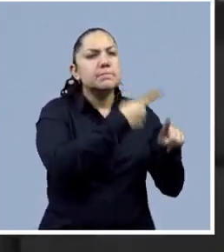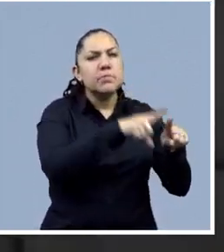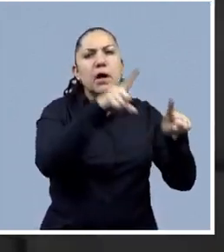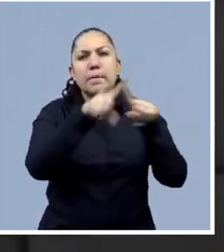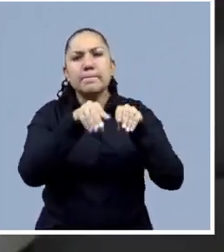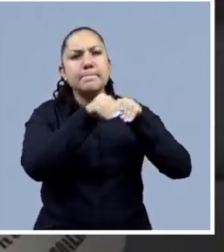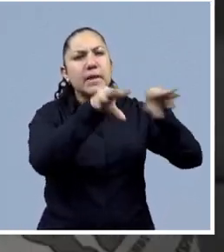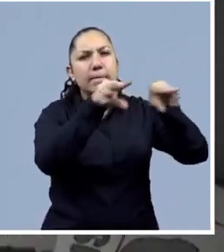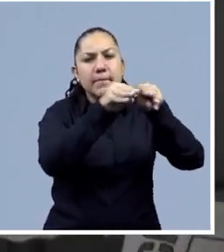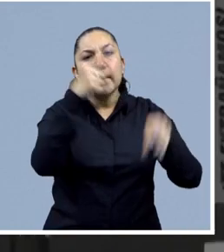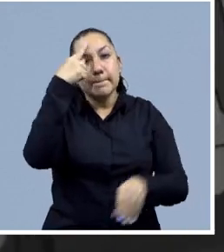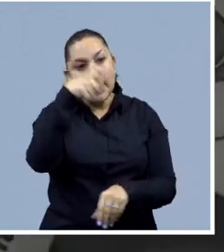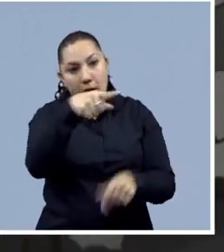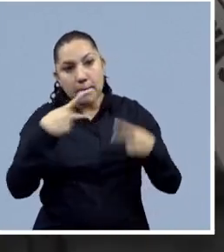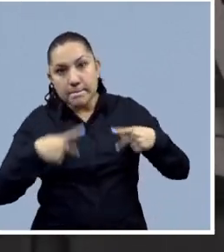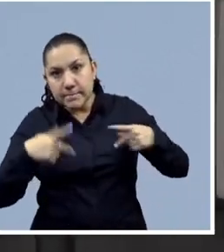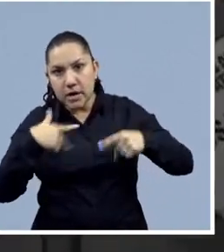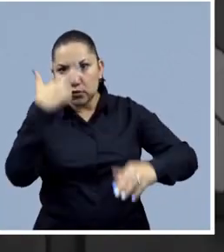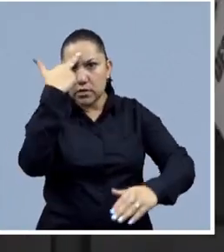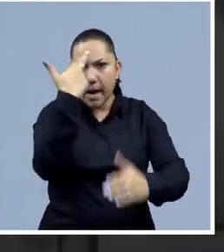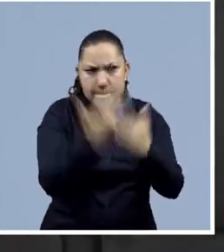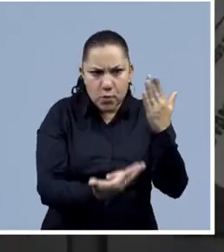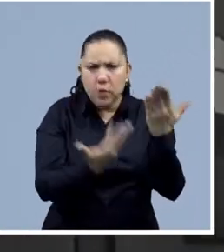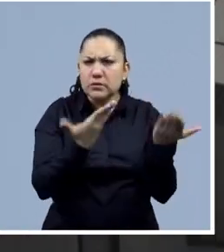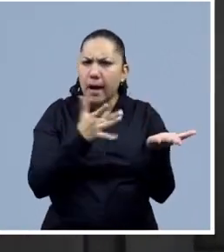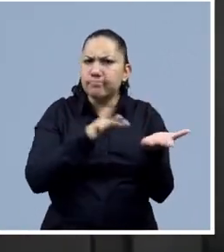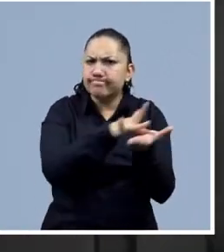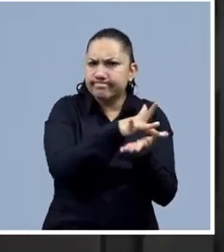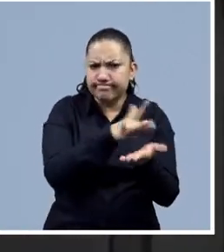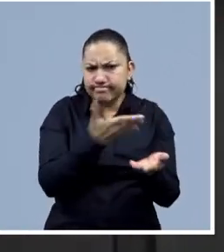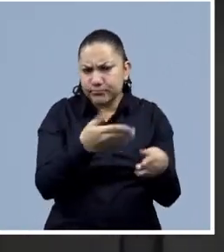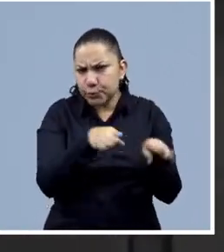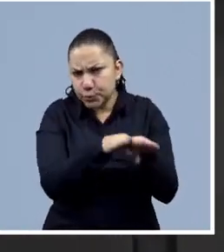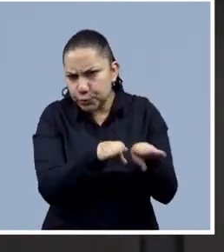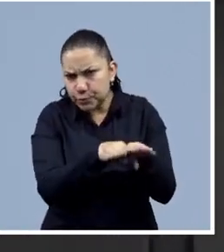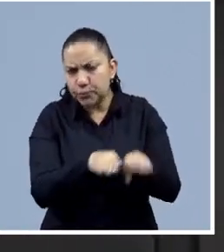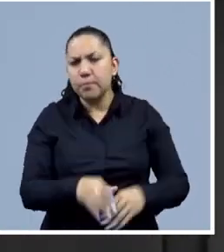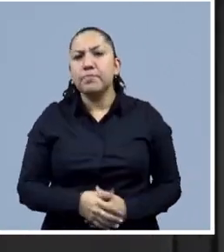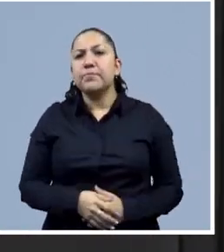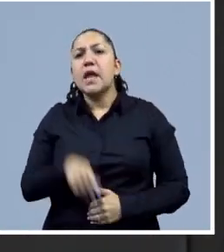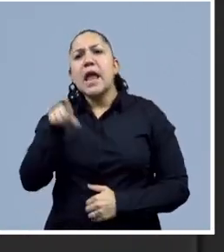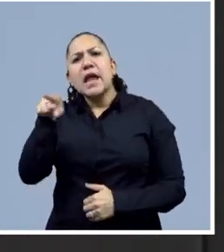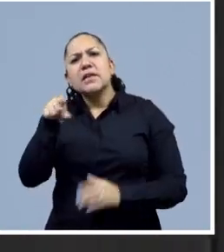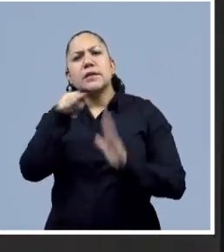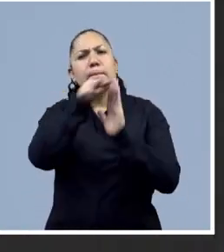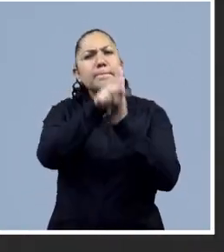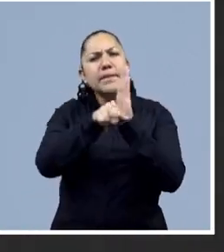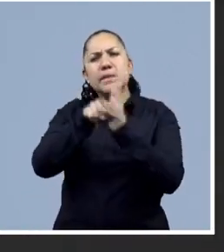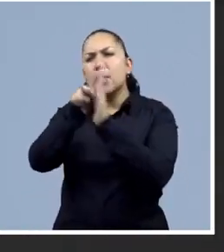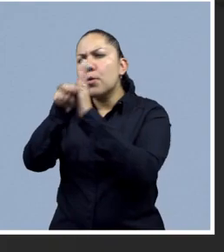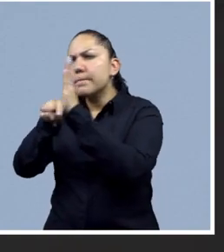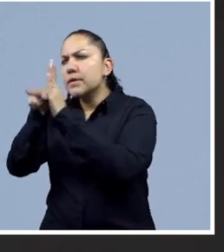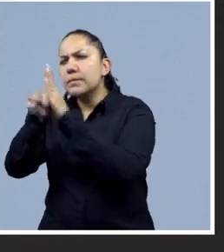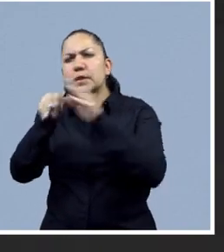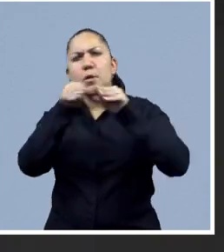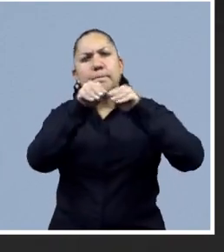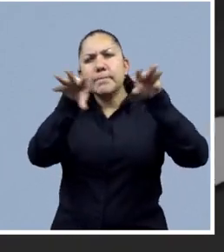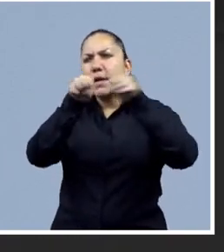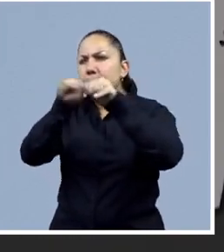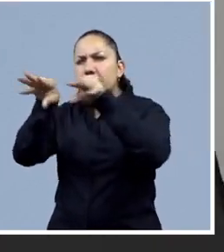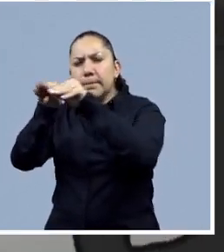de orientación y atención para víctimas de violencia. Cápsulas que tienen que ver con violencias ya